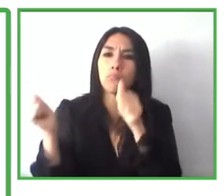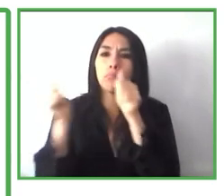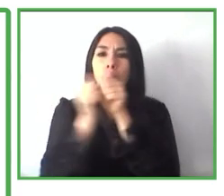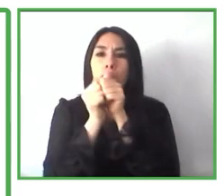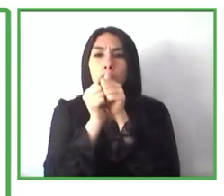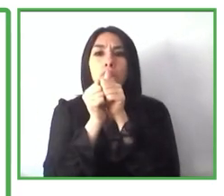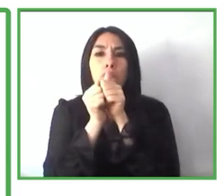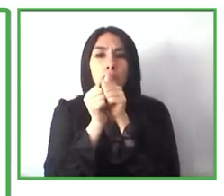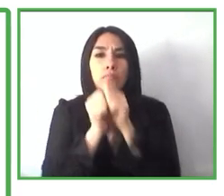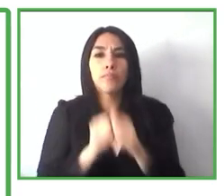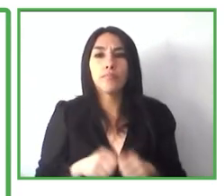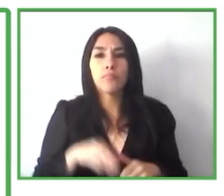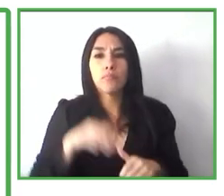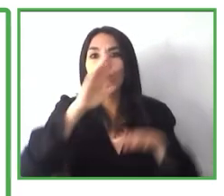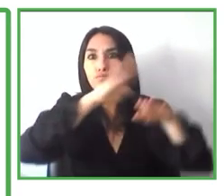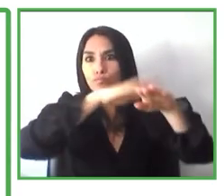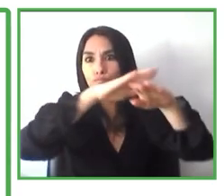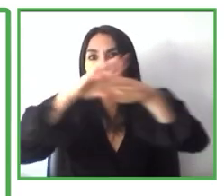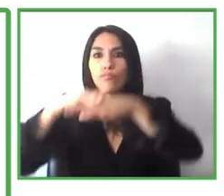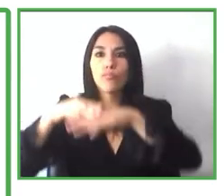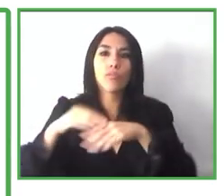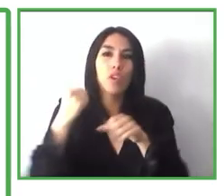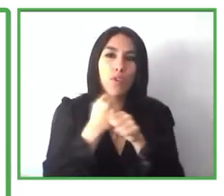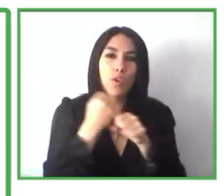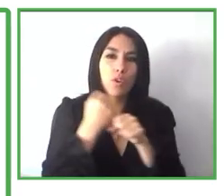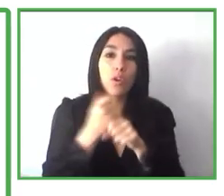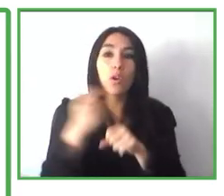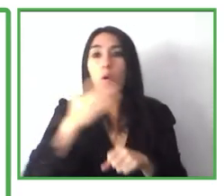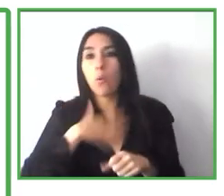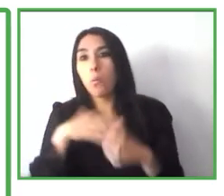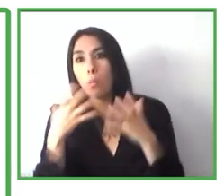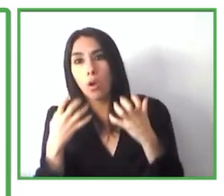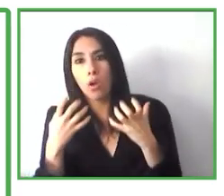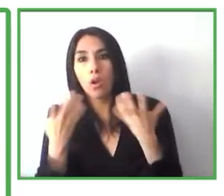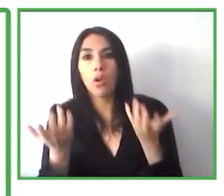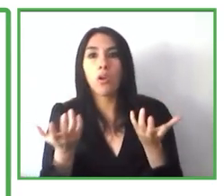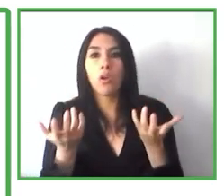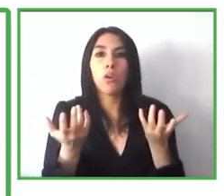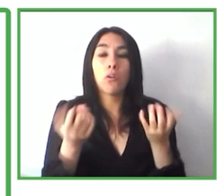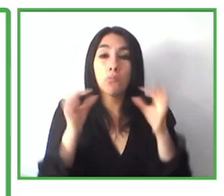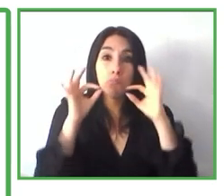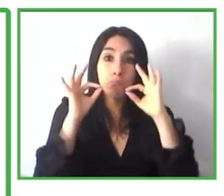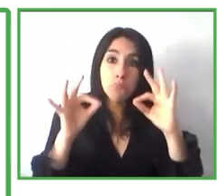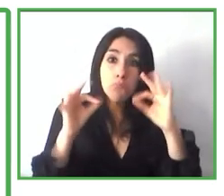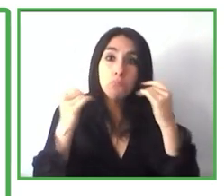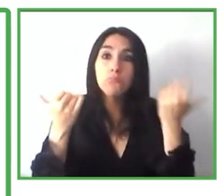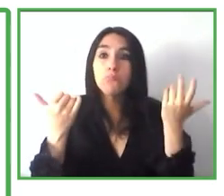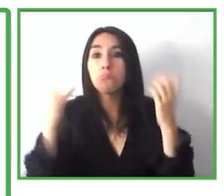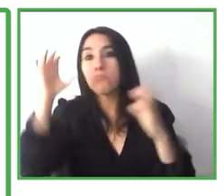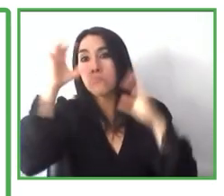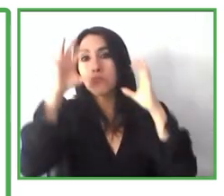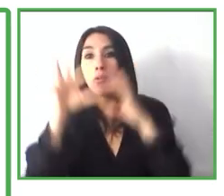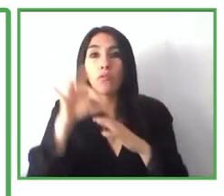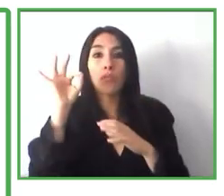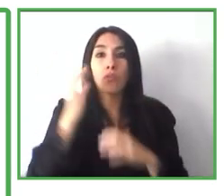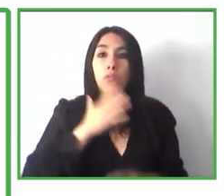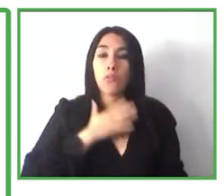Si nos va bien en la búsqueda y agendan una entrevista, podemos acompañar al cliente a su entrevista.